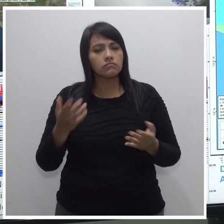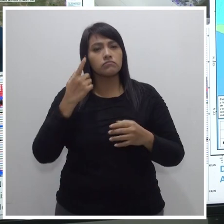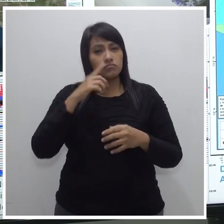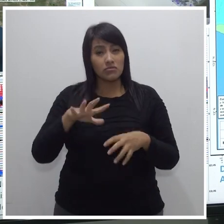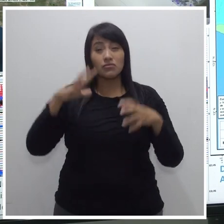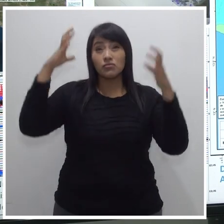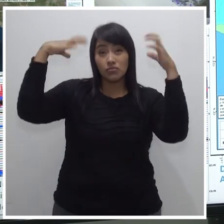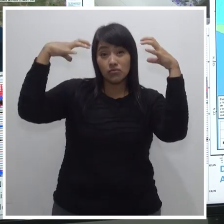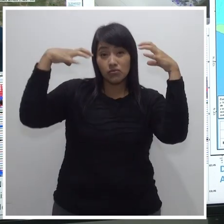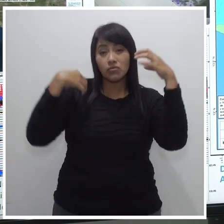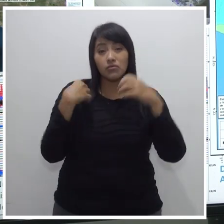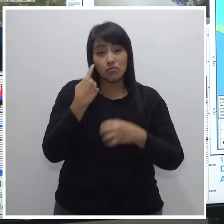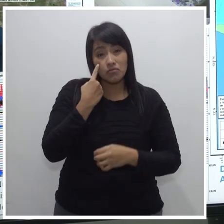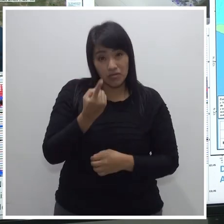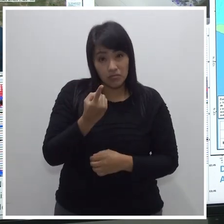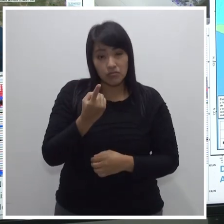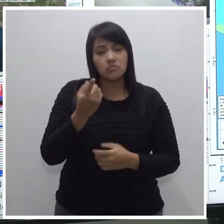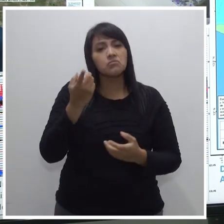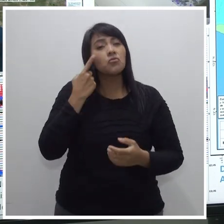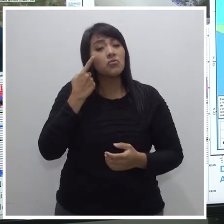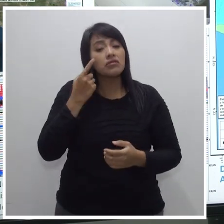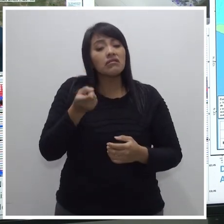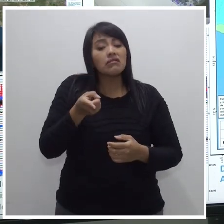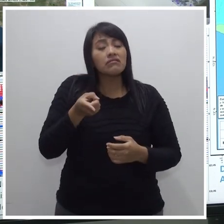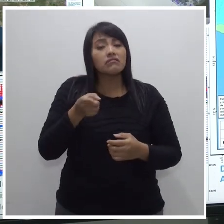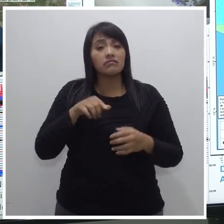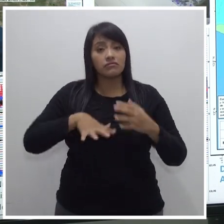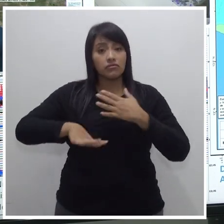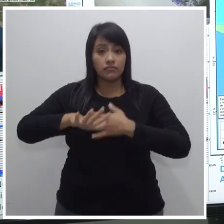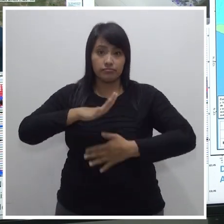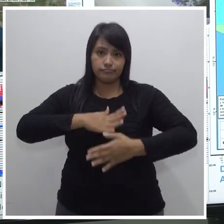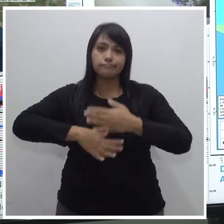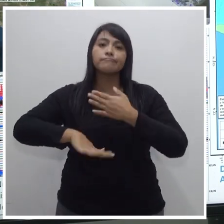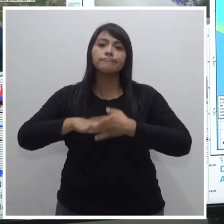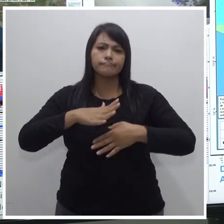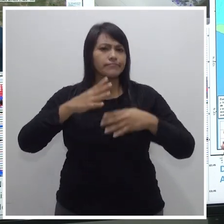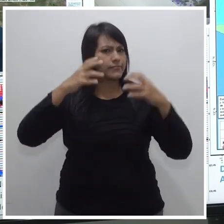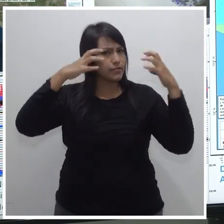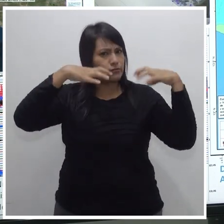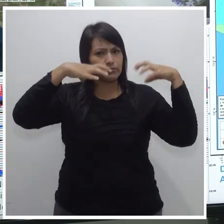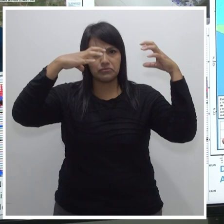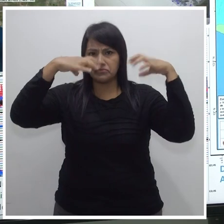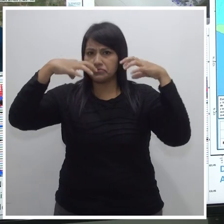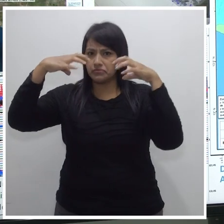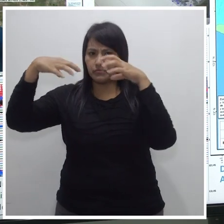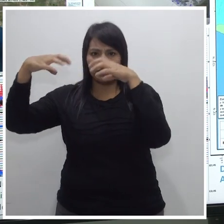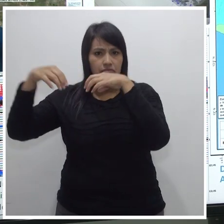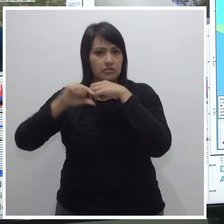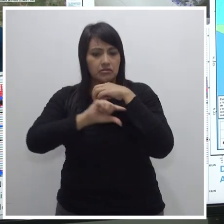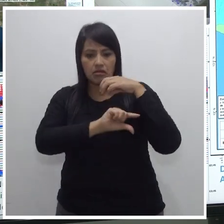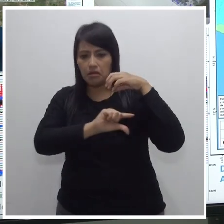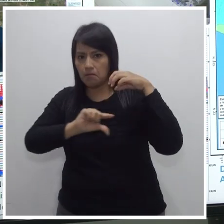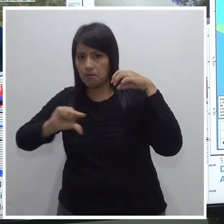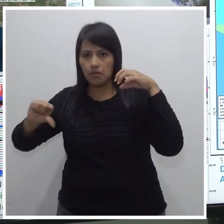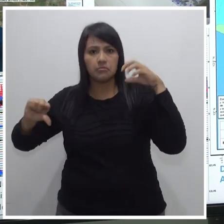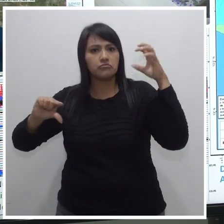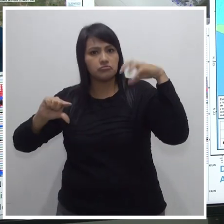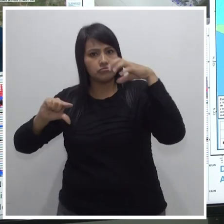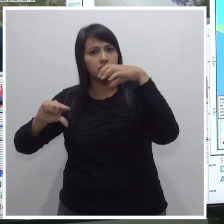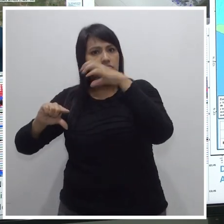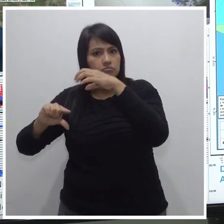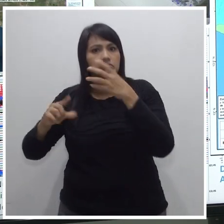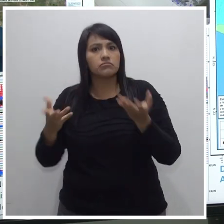lluvias, ustedes saben, sobre todo en la zona costera, y las vamos a seguir teniendo durante esta semana, vamos a tener